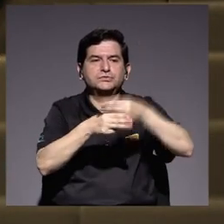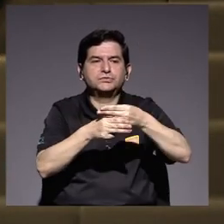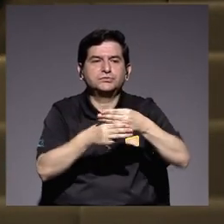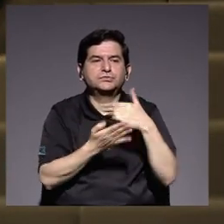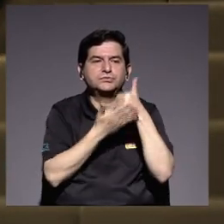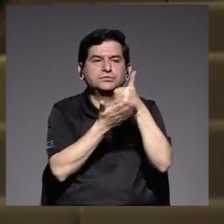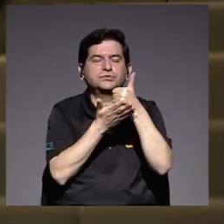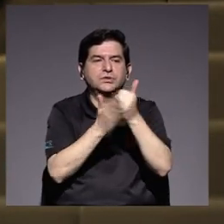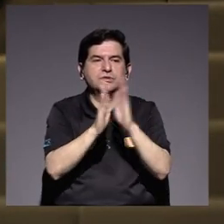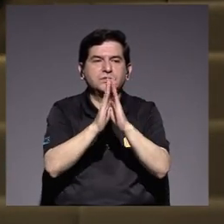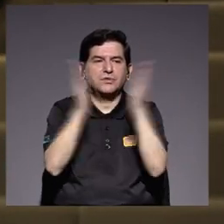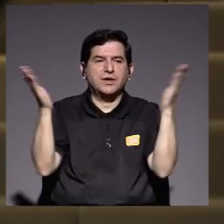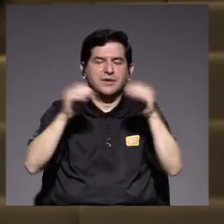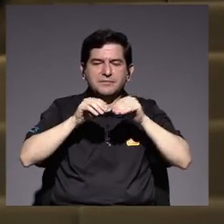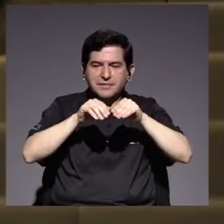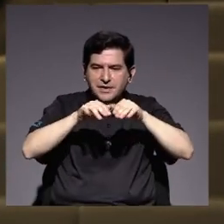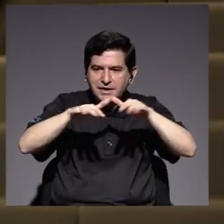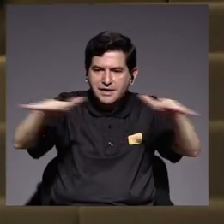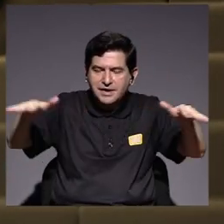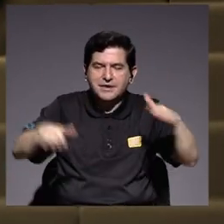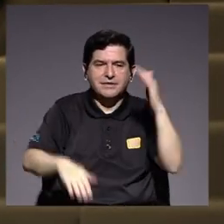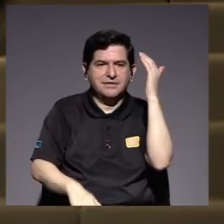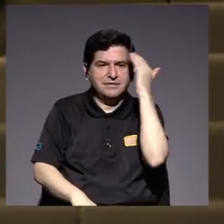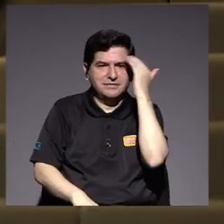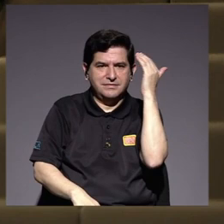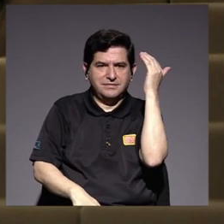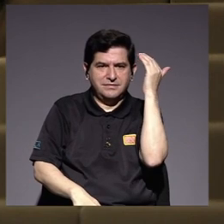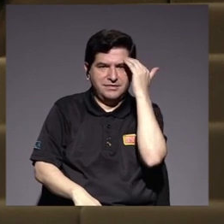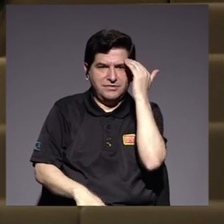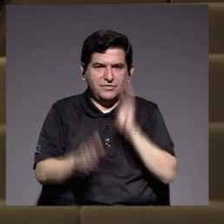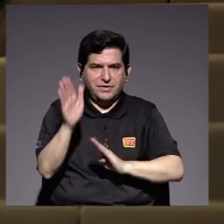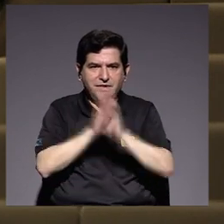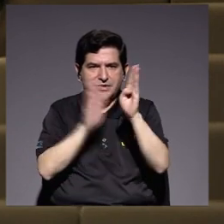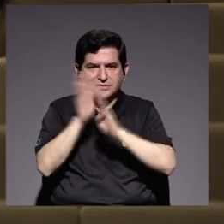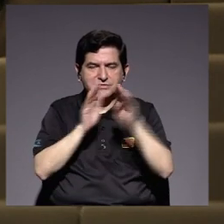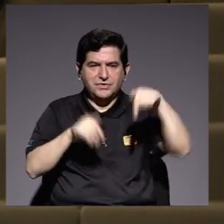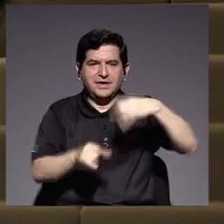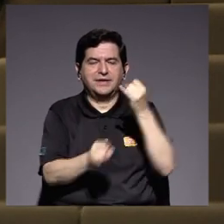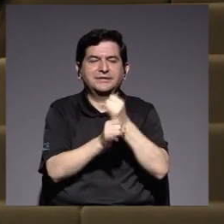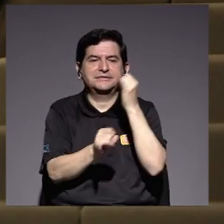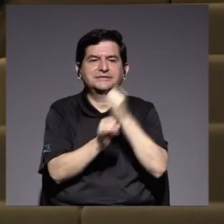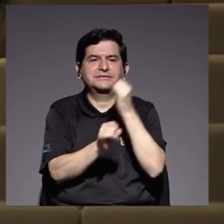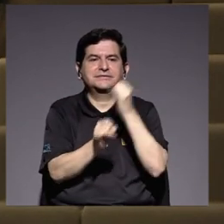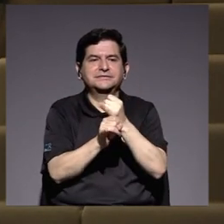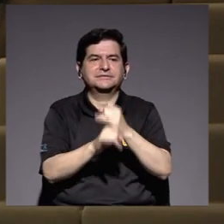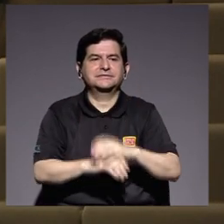contribuyan a ampliar la red y el alcance del conocimiento que se desarrolla en nuestra institución